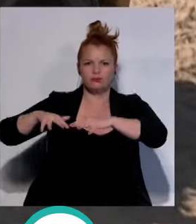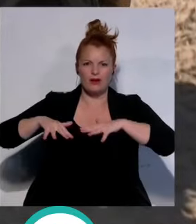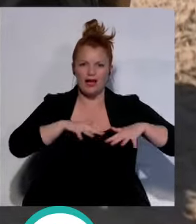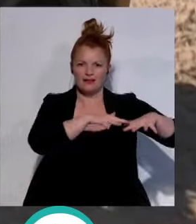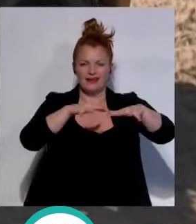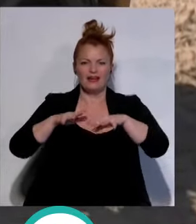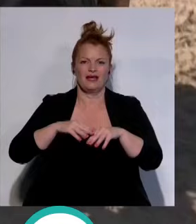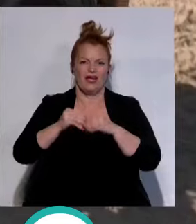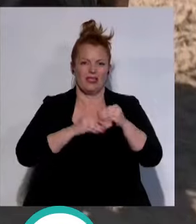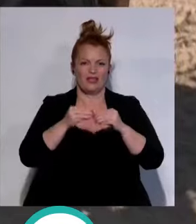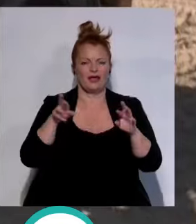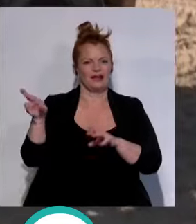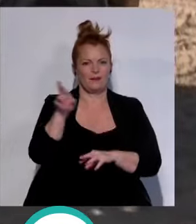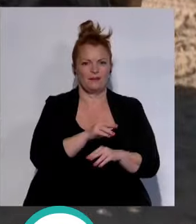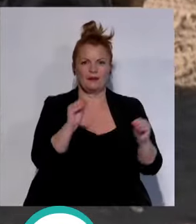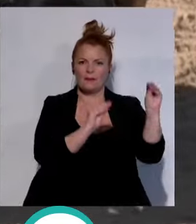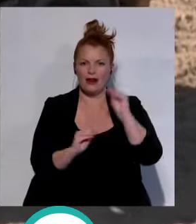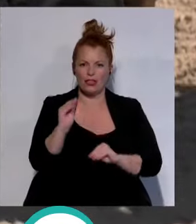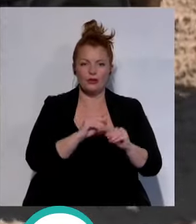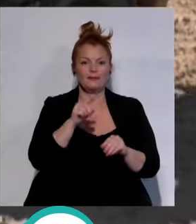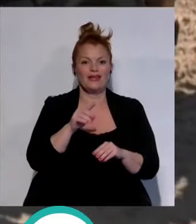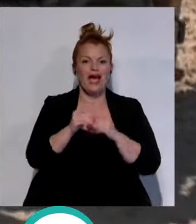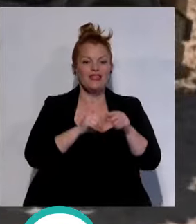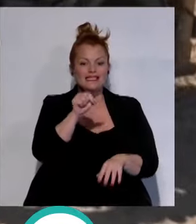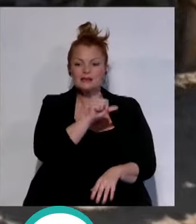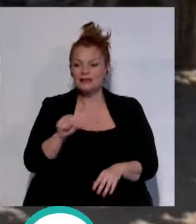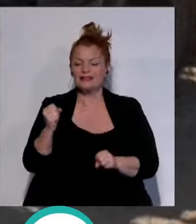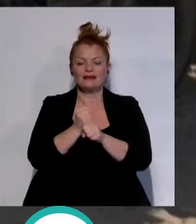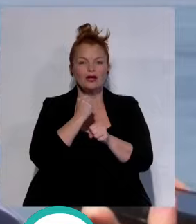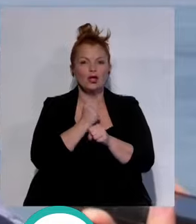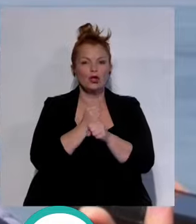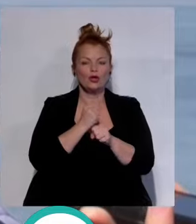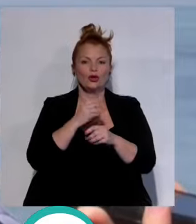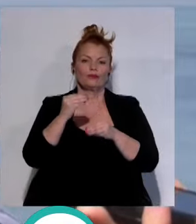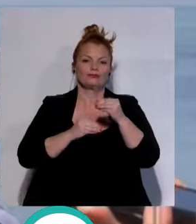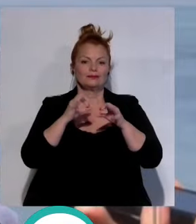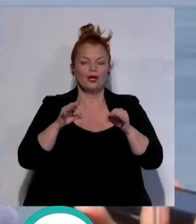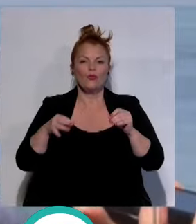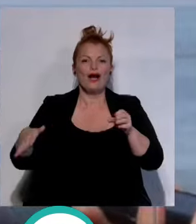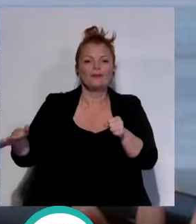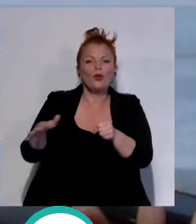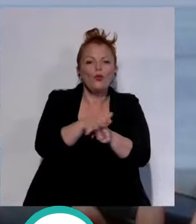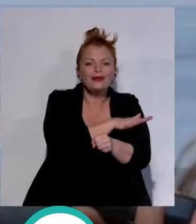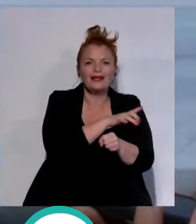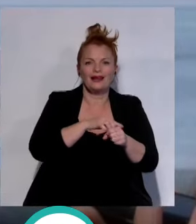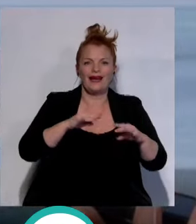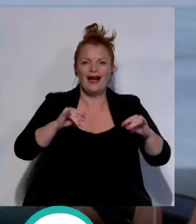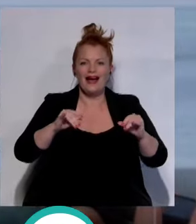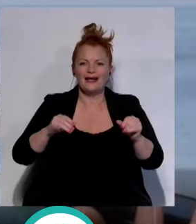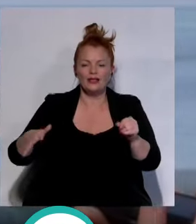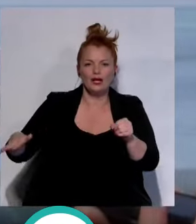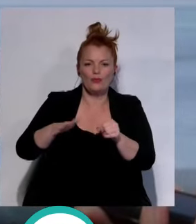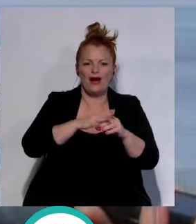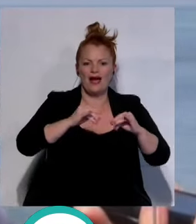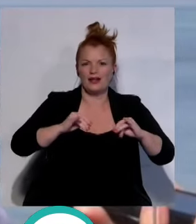realizada ahora. Y el objetivo es culminar esta semana esos trabajos ya con el adecentamiento definitivo cubriendo de arena todo lo que es el colector lastrado